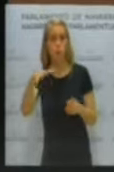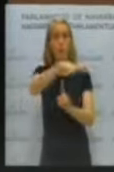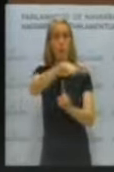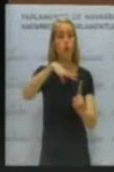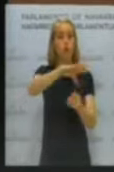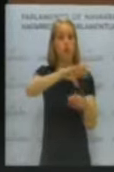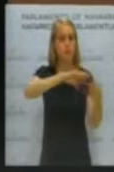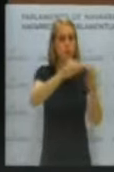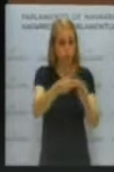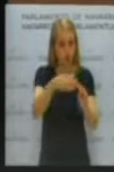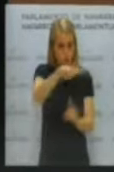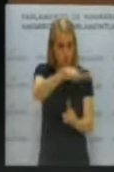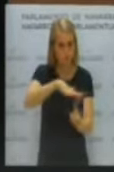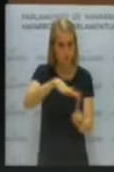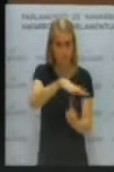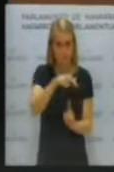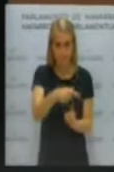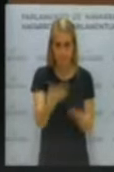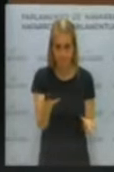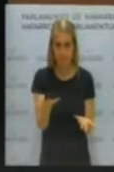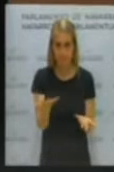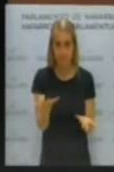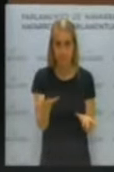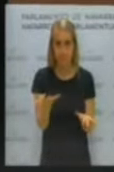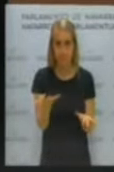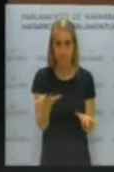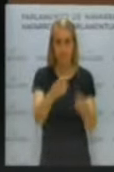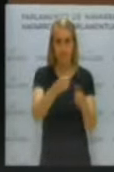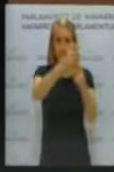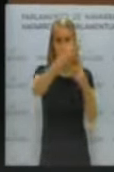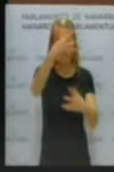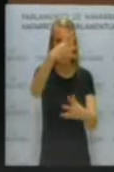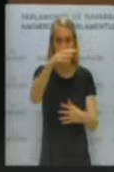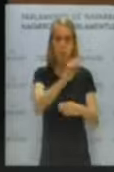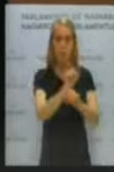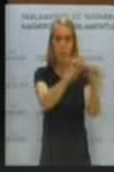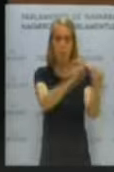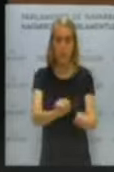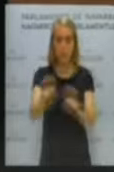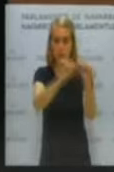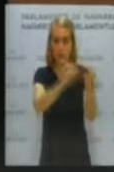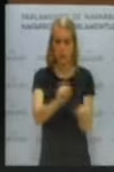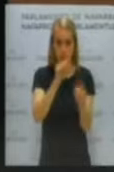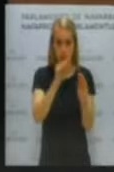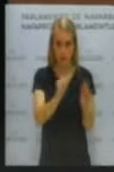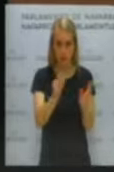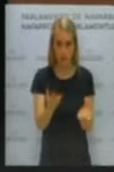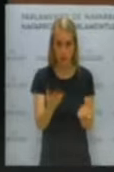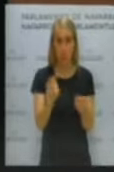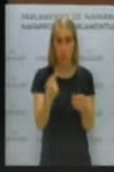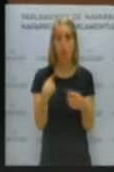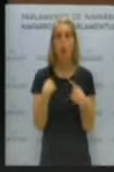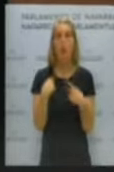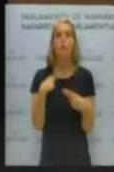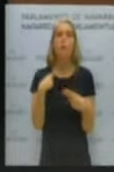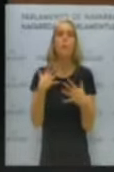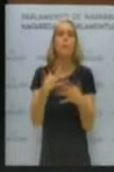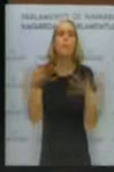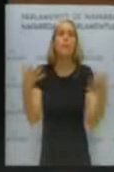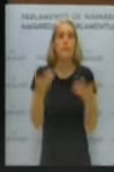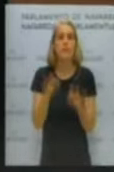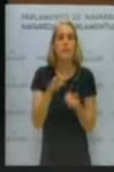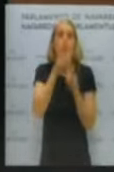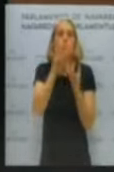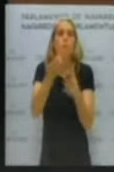el bien arquitectónico protegido. Contextualizarlo con un mensaje de apoyo al Estado de